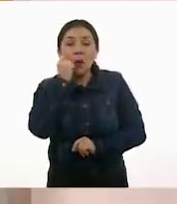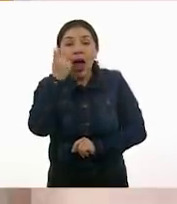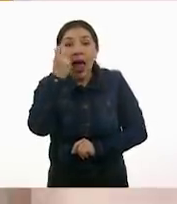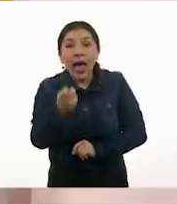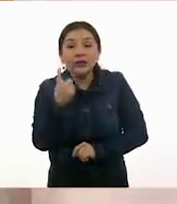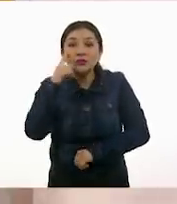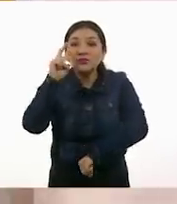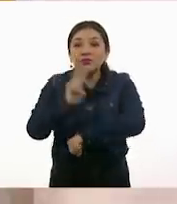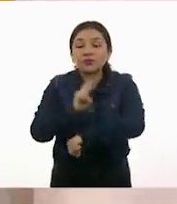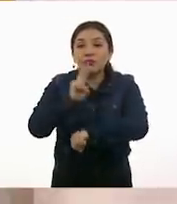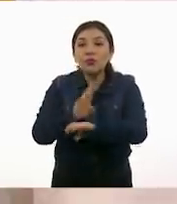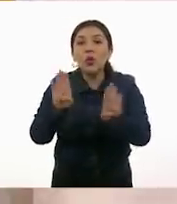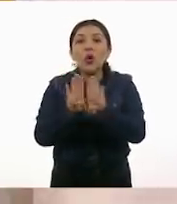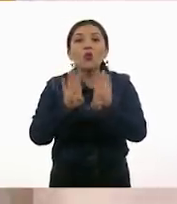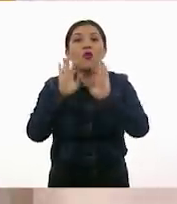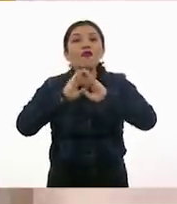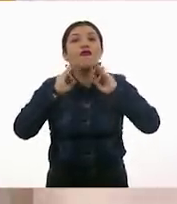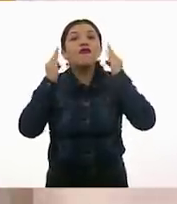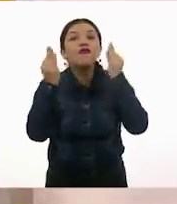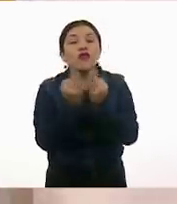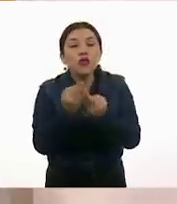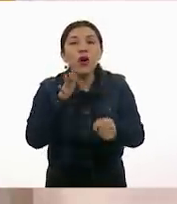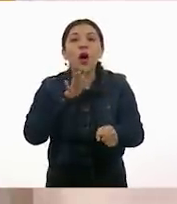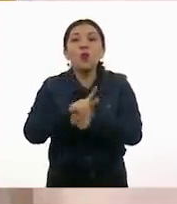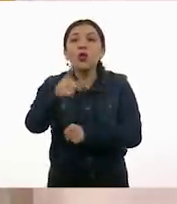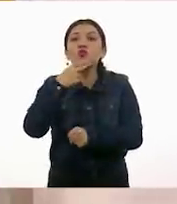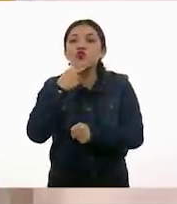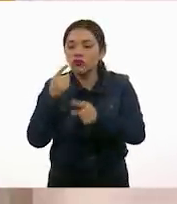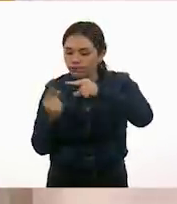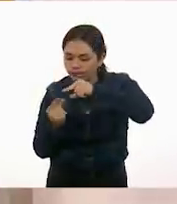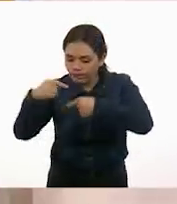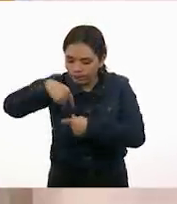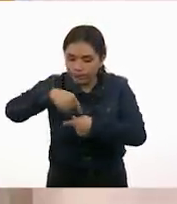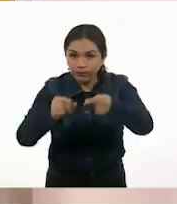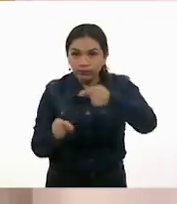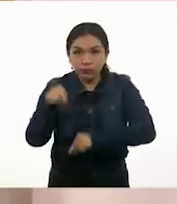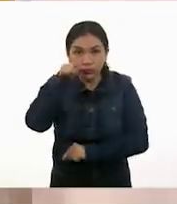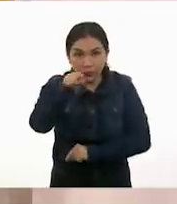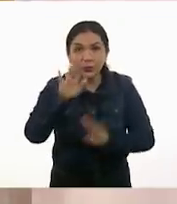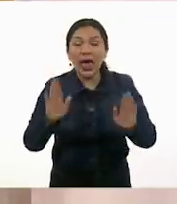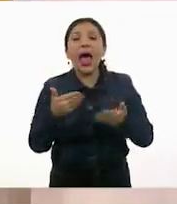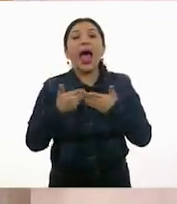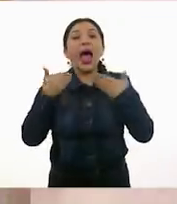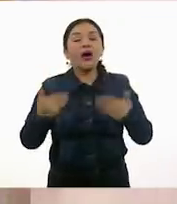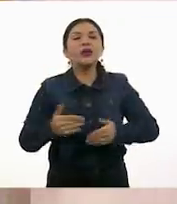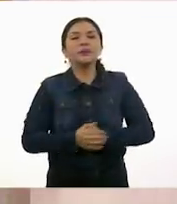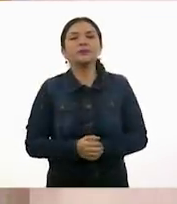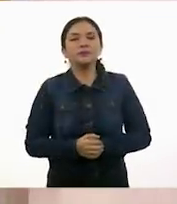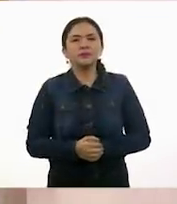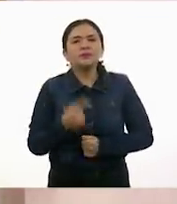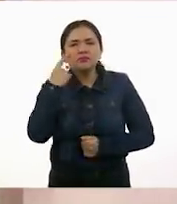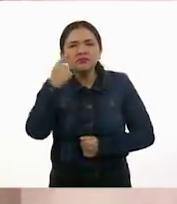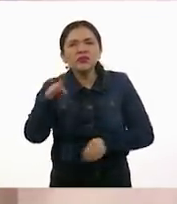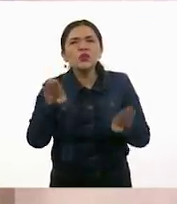es la forma y las piezas que se van a utilizar. Ahora, ¿con qué vamos a empezar para armar